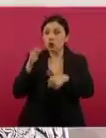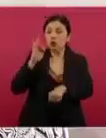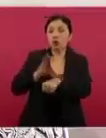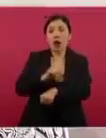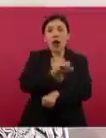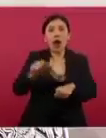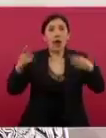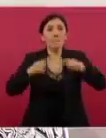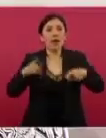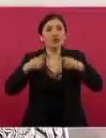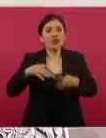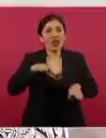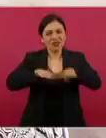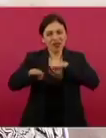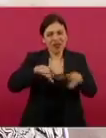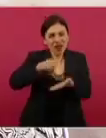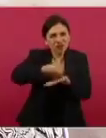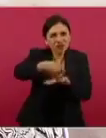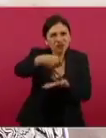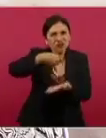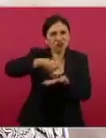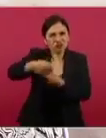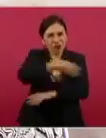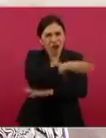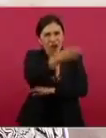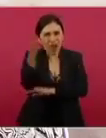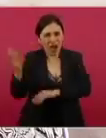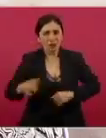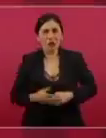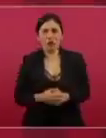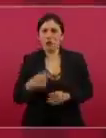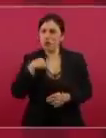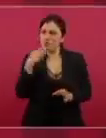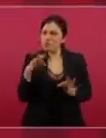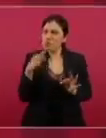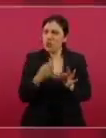que no haya cumplido.